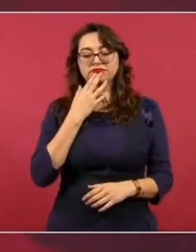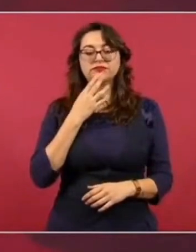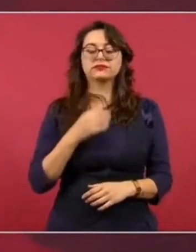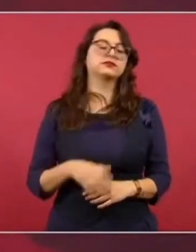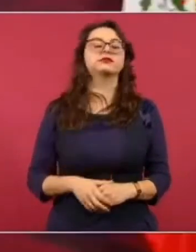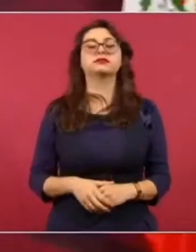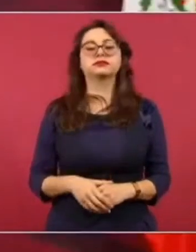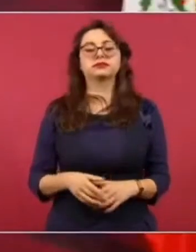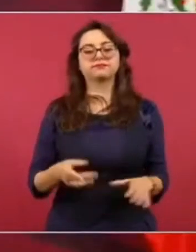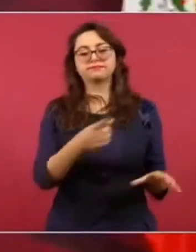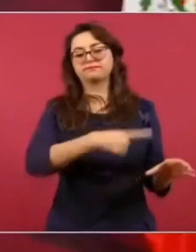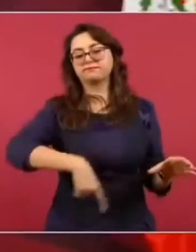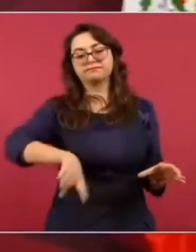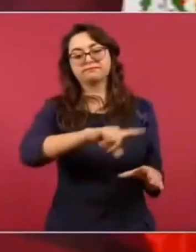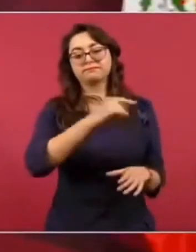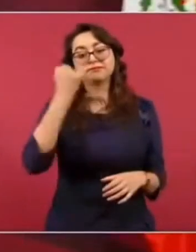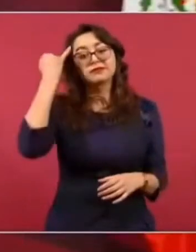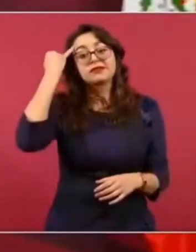Se equivocan.